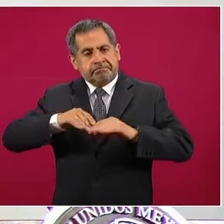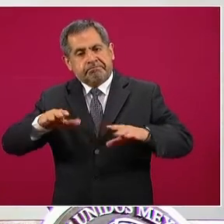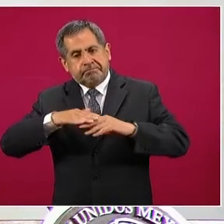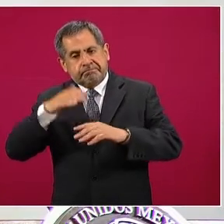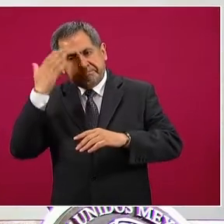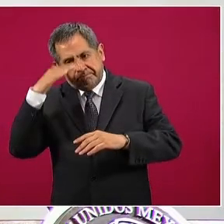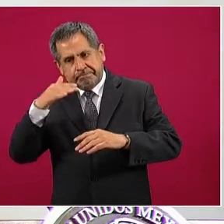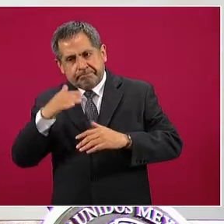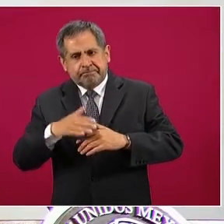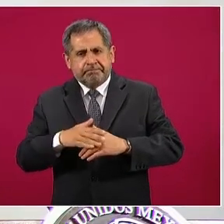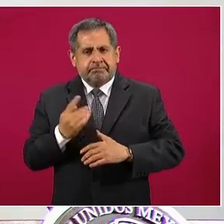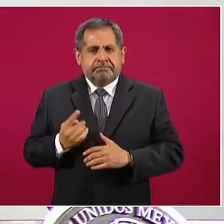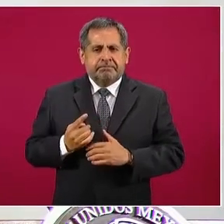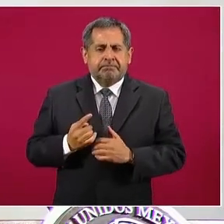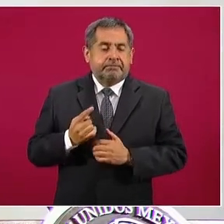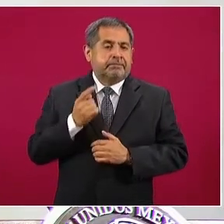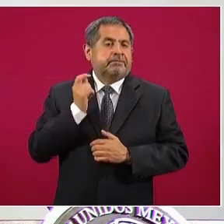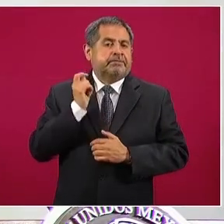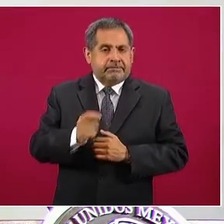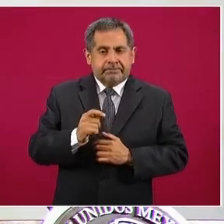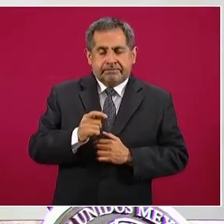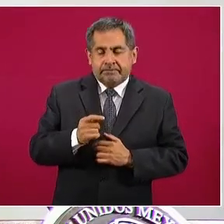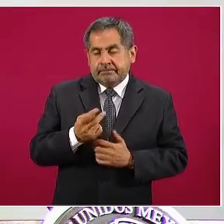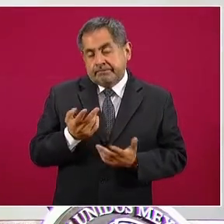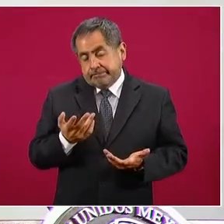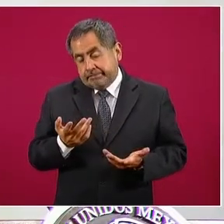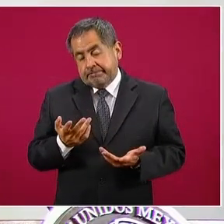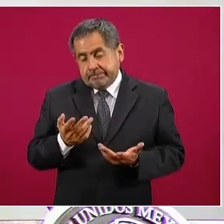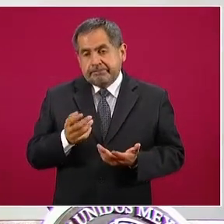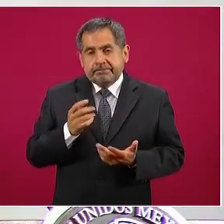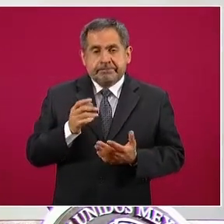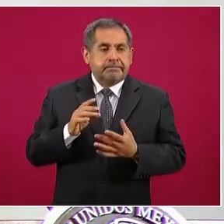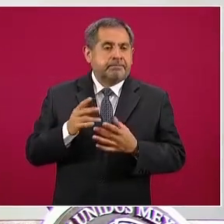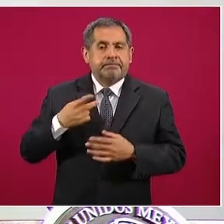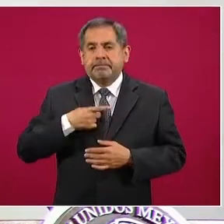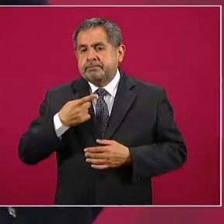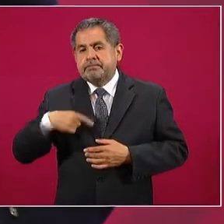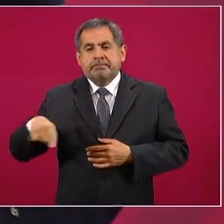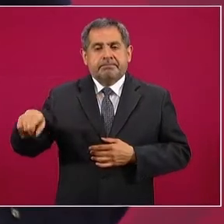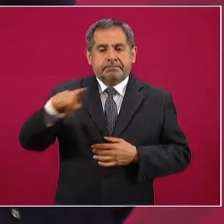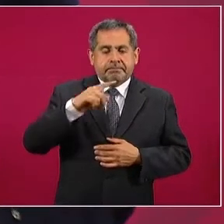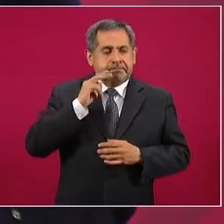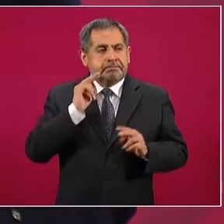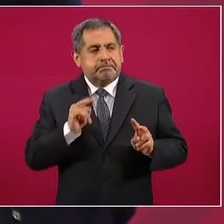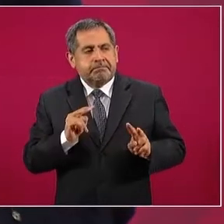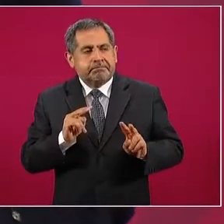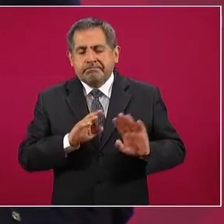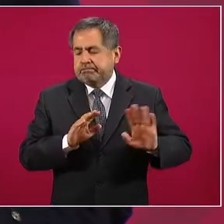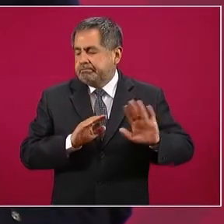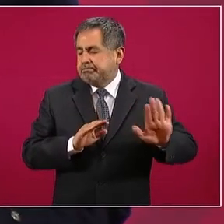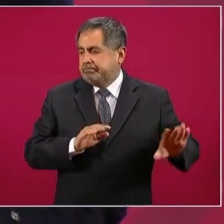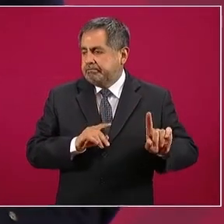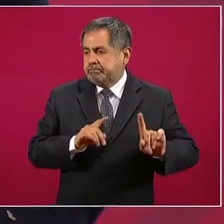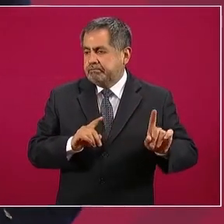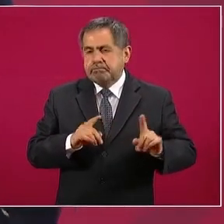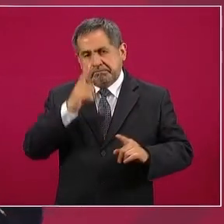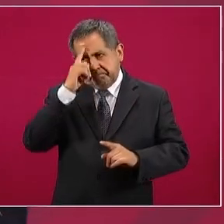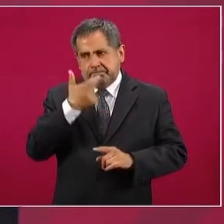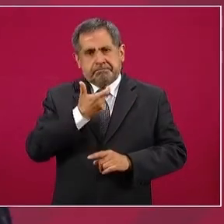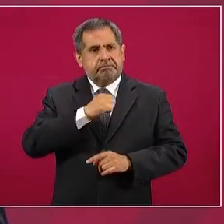porque de esto depende mucho el que no haya carestía de la vida